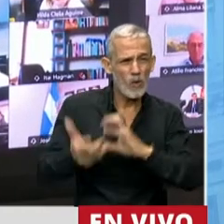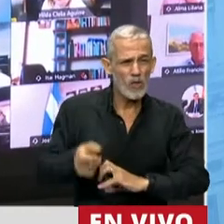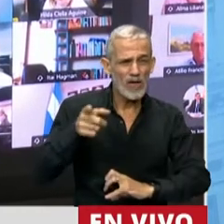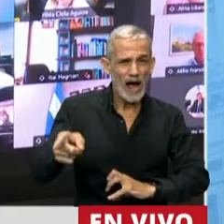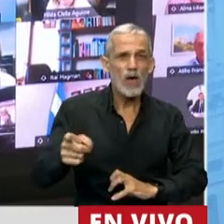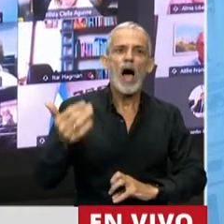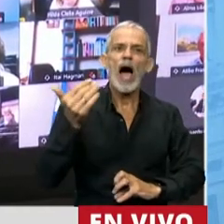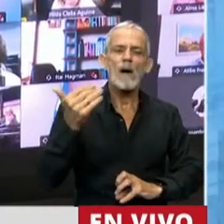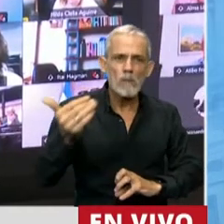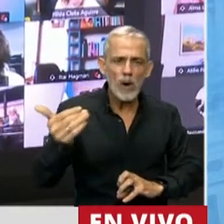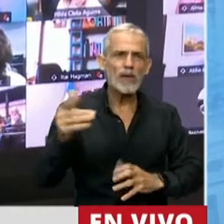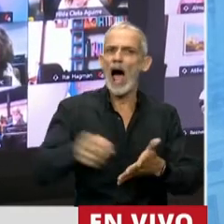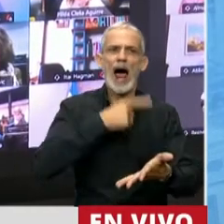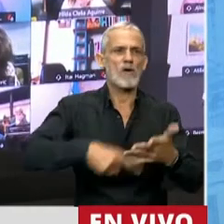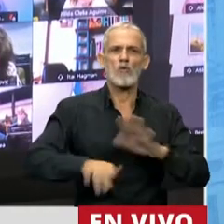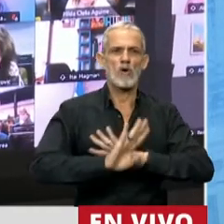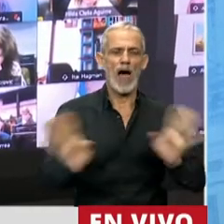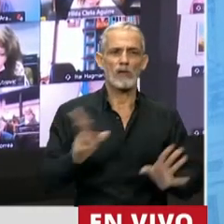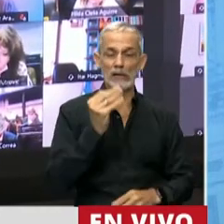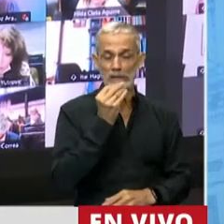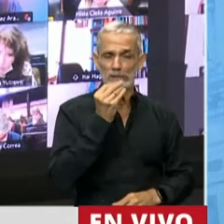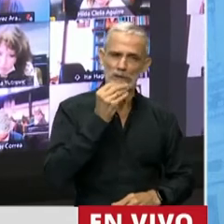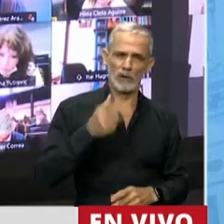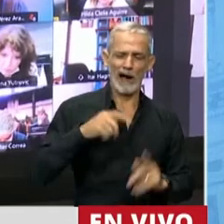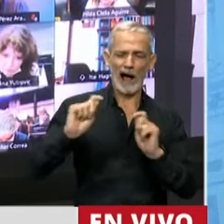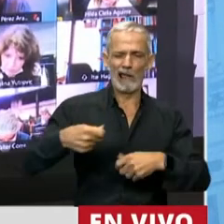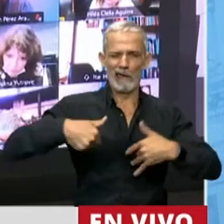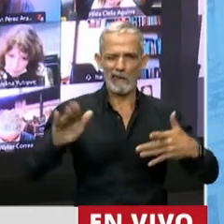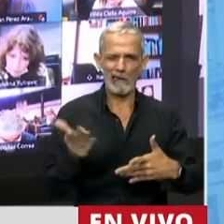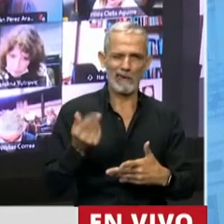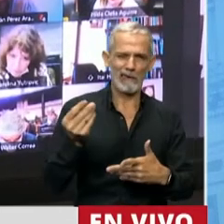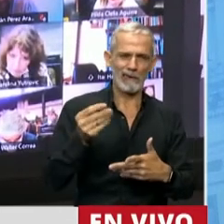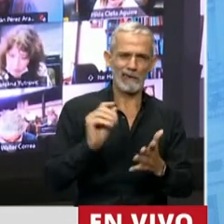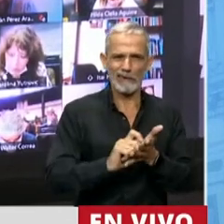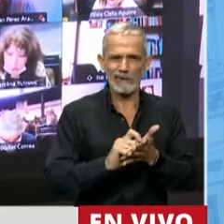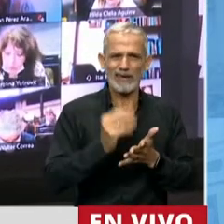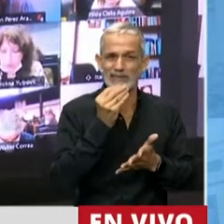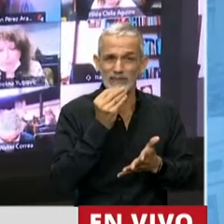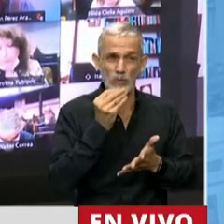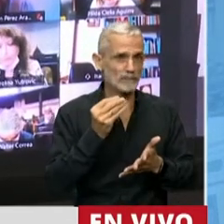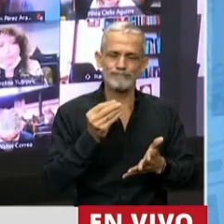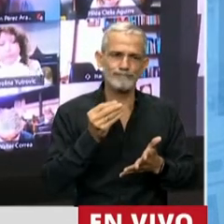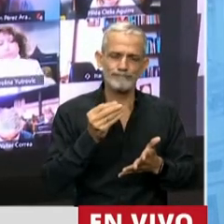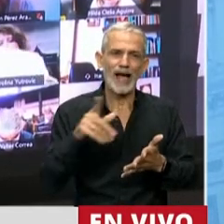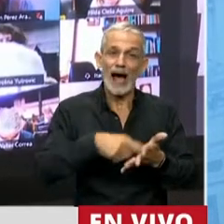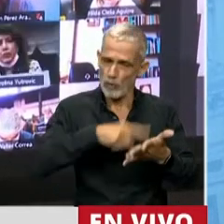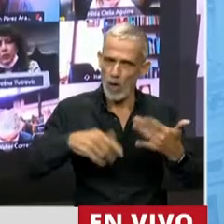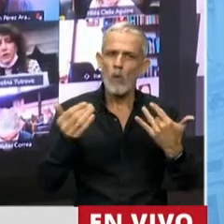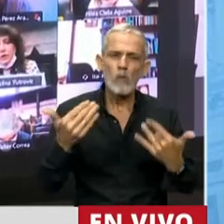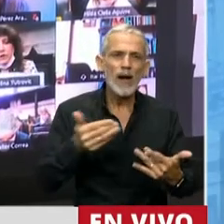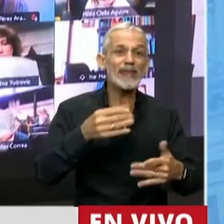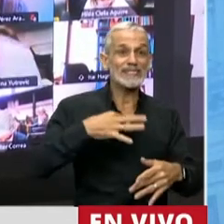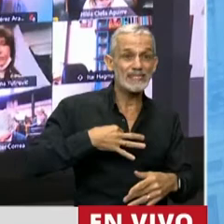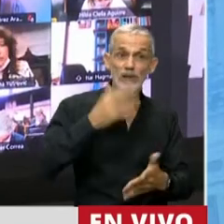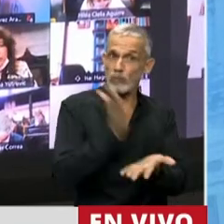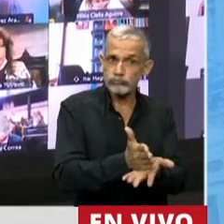esa acción de nulidad o simulación o si hubiera habido fraude la posible responsabilidad tanto civil como penal